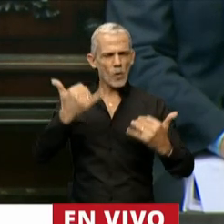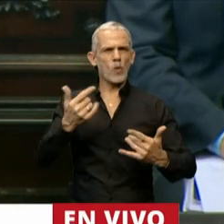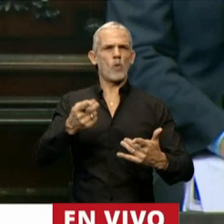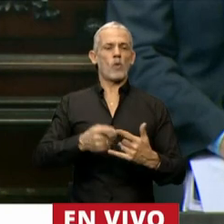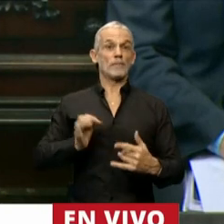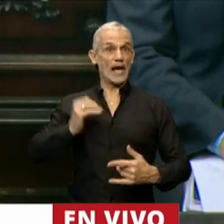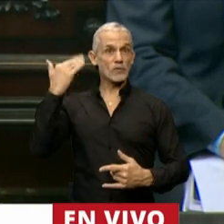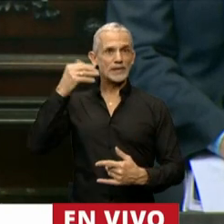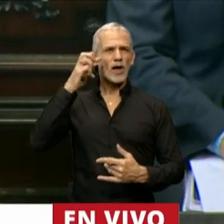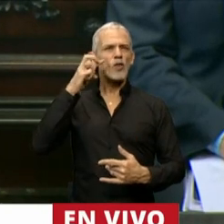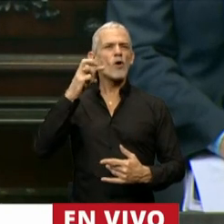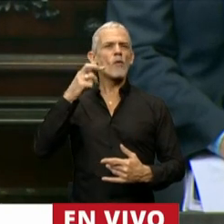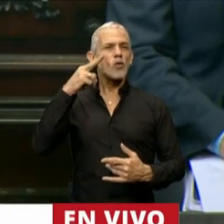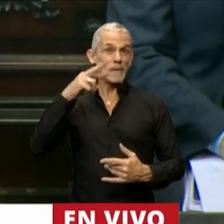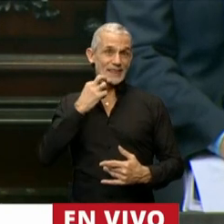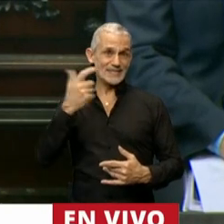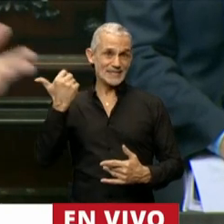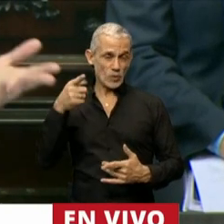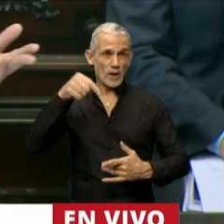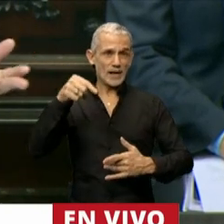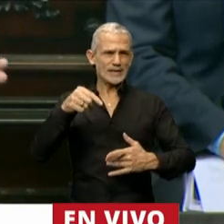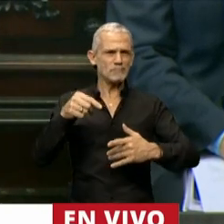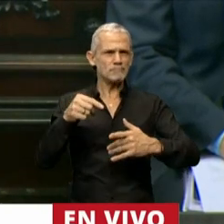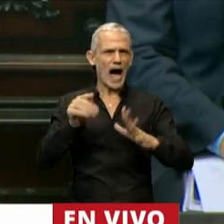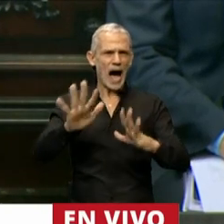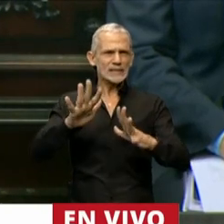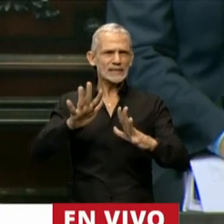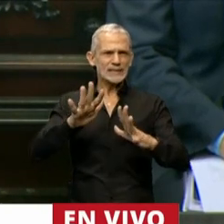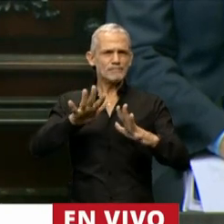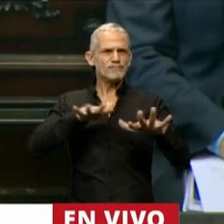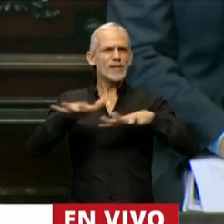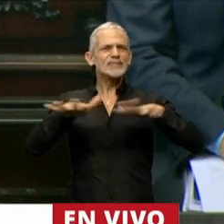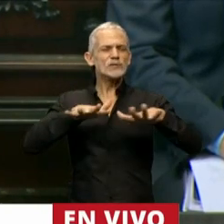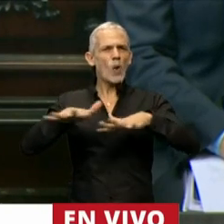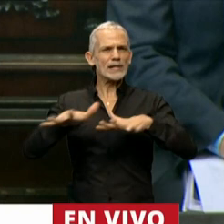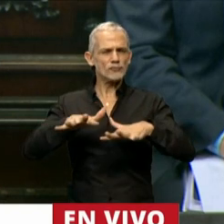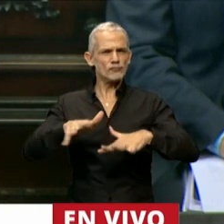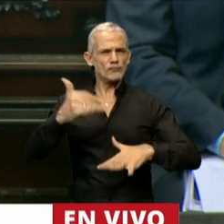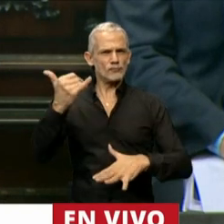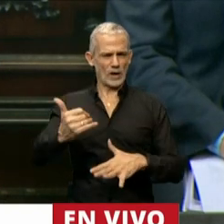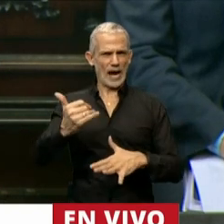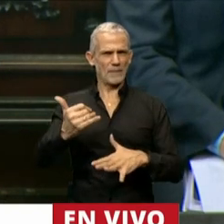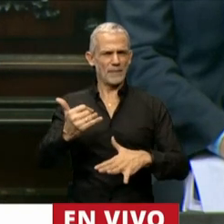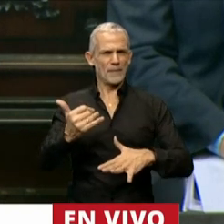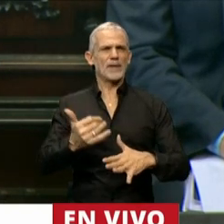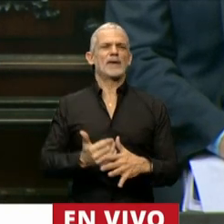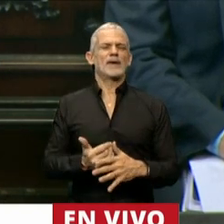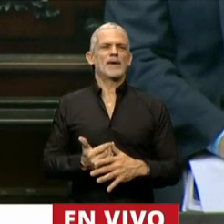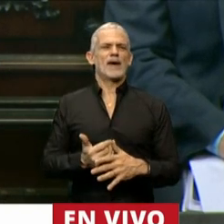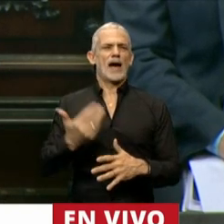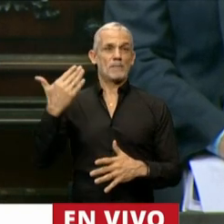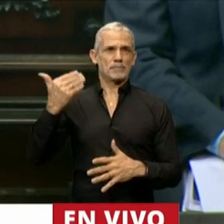pasado nosotros en este contexto en que se estaba dando y desarrollando